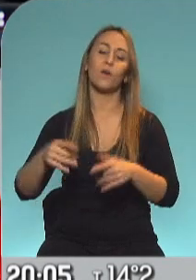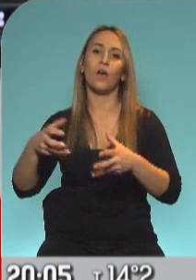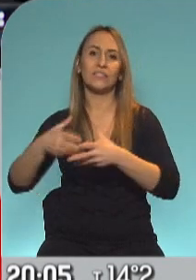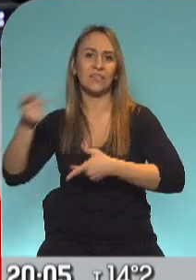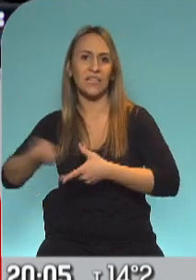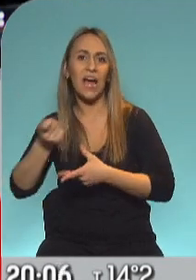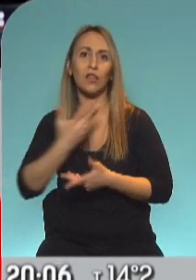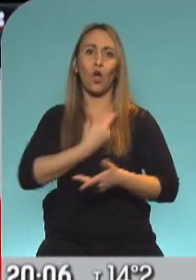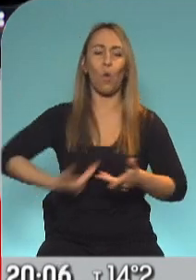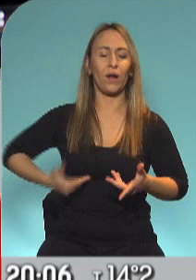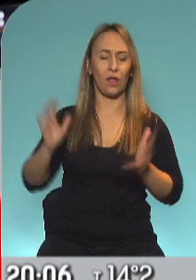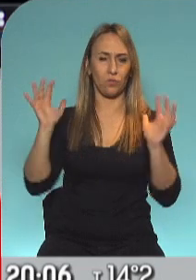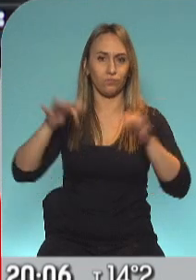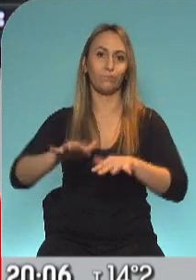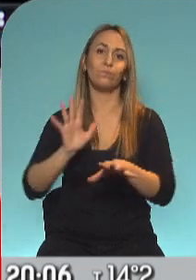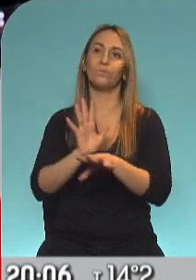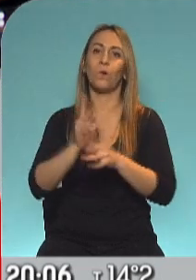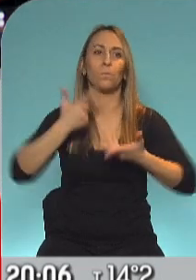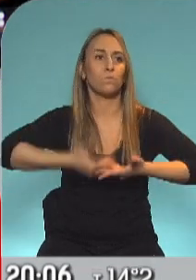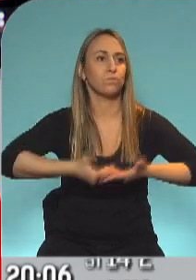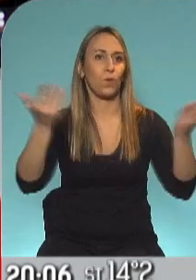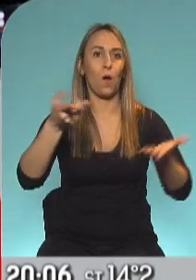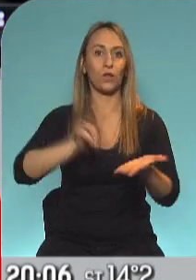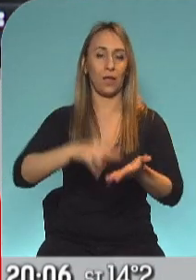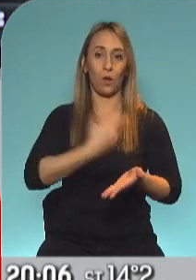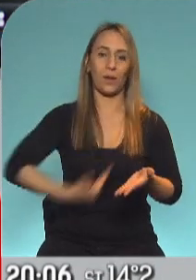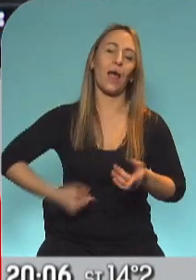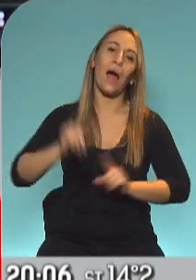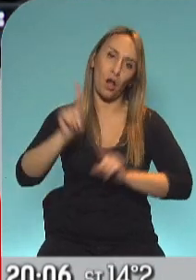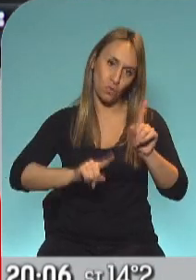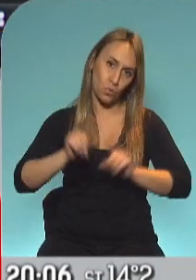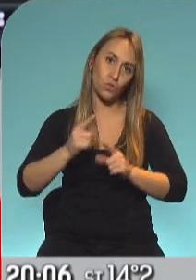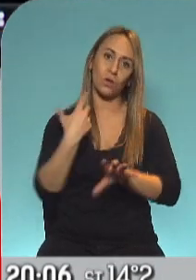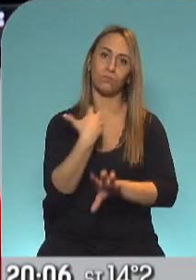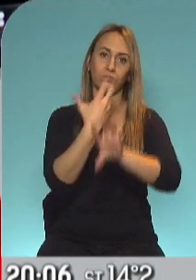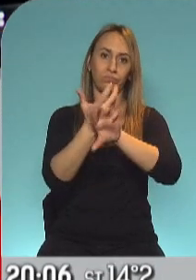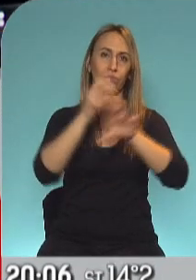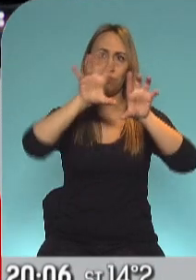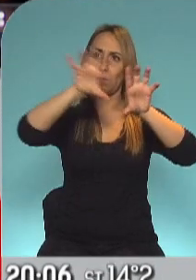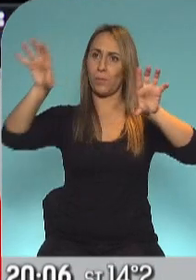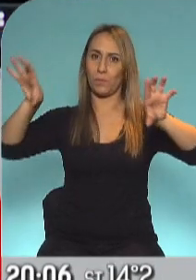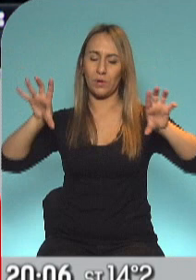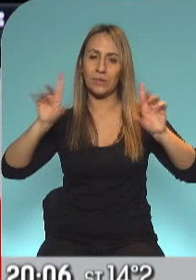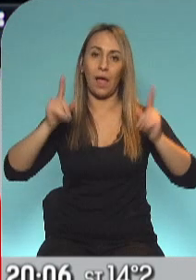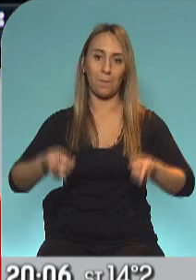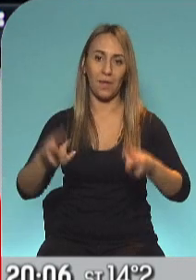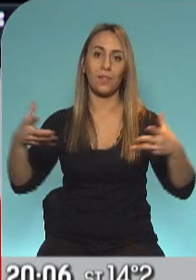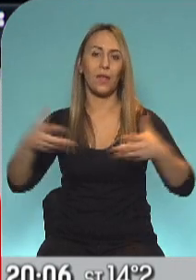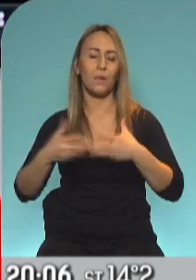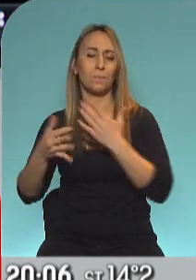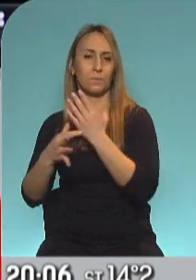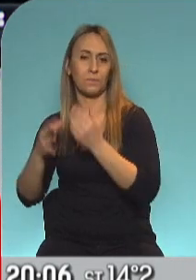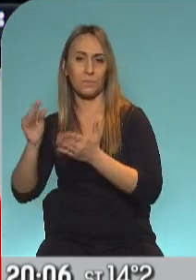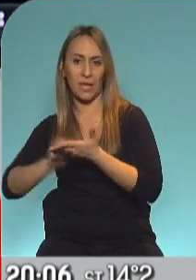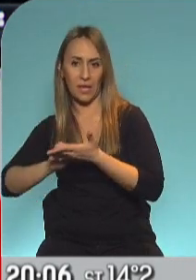gobernadores, una especie de relanzamiento del gobierno. Algunos por teleconferencia, obvio, otros presentes, muchas figuras del gabinete. Se especula, por supuesto, con